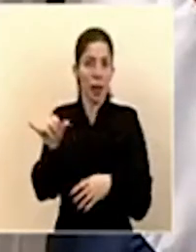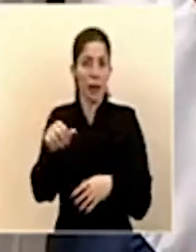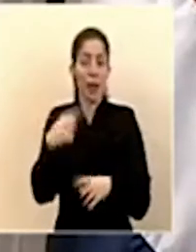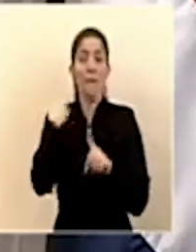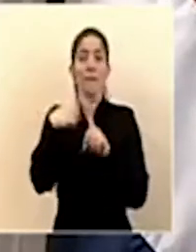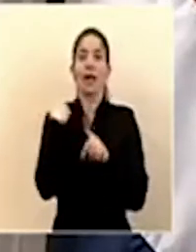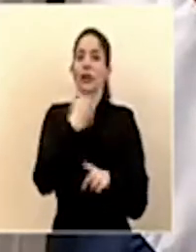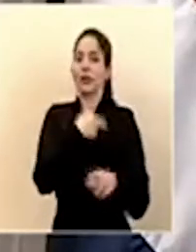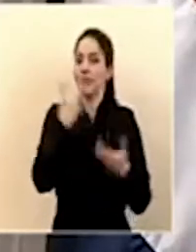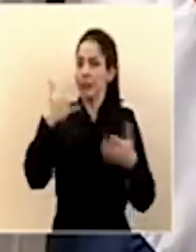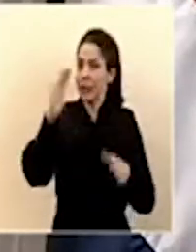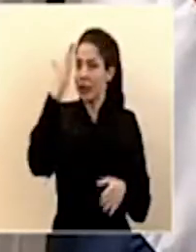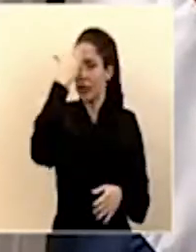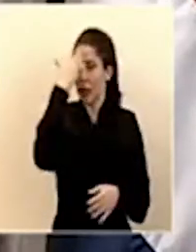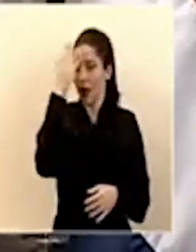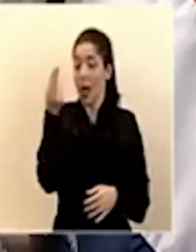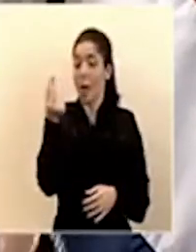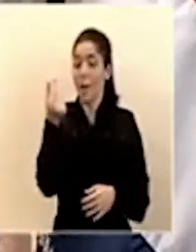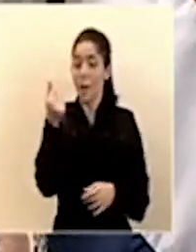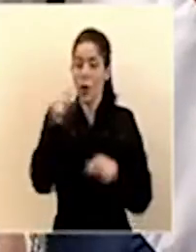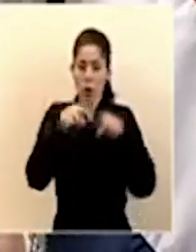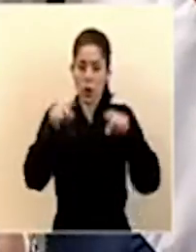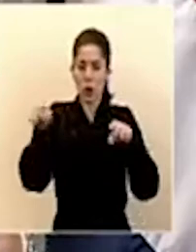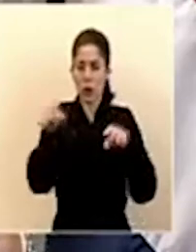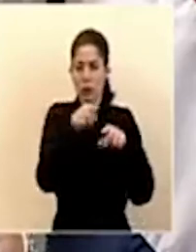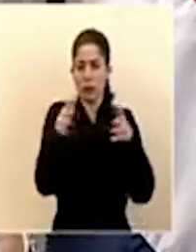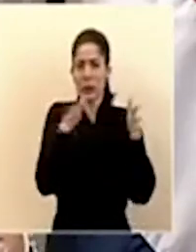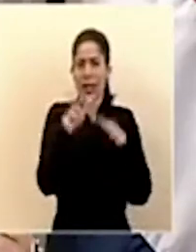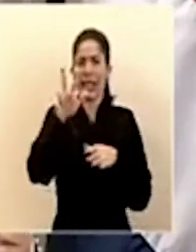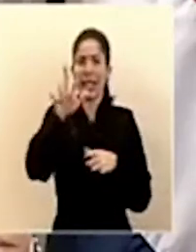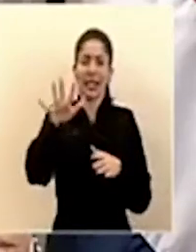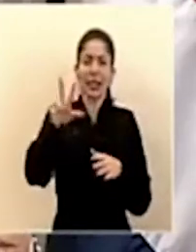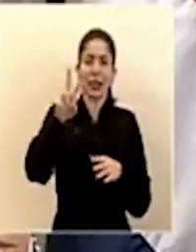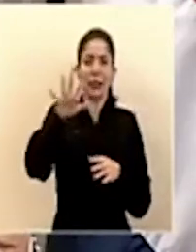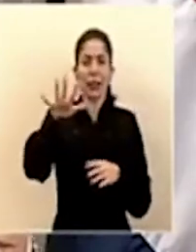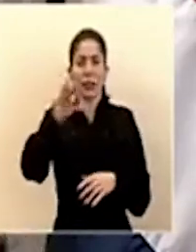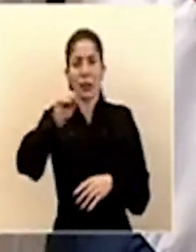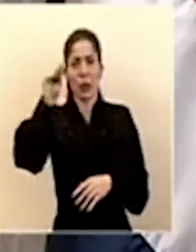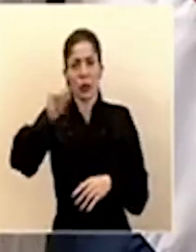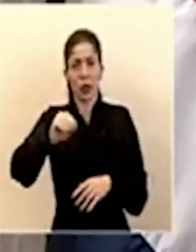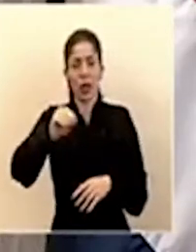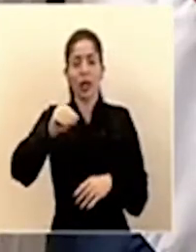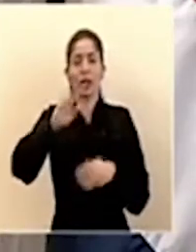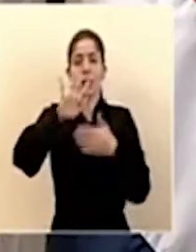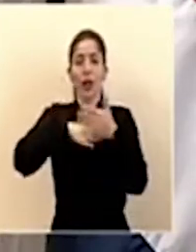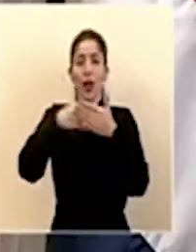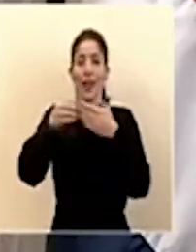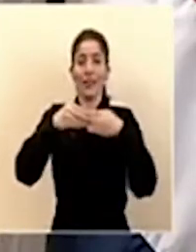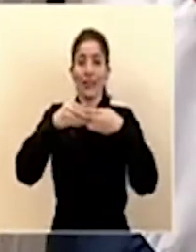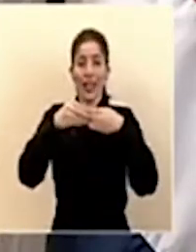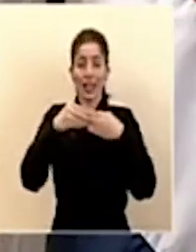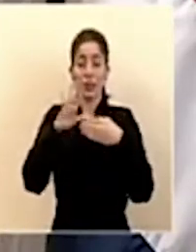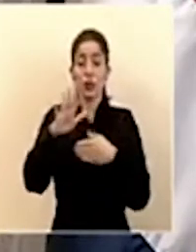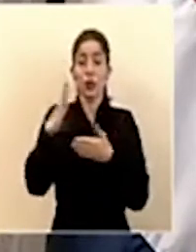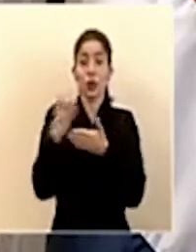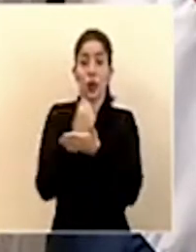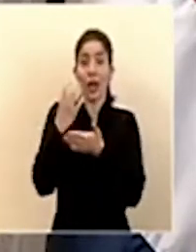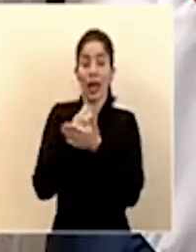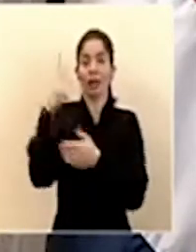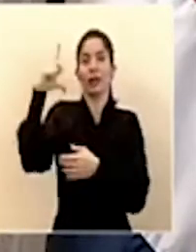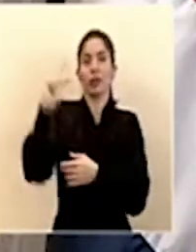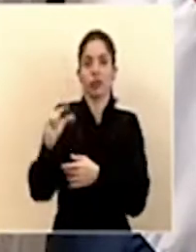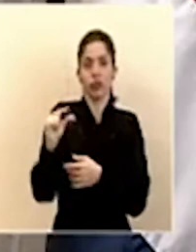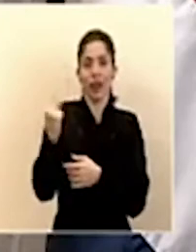que los montos en los que oscilan entre los 35 y los 25% de jornadas flexibles de los ingresos que se les da